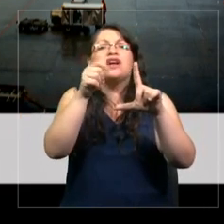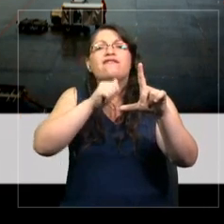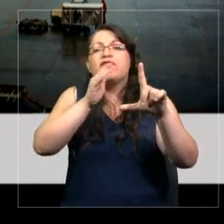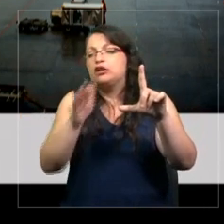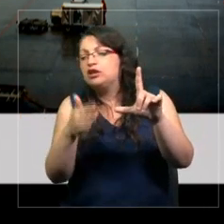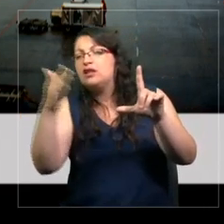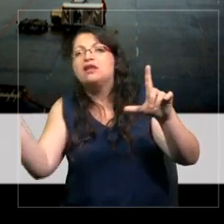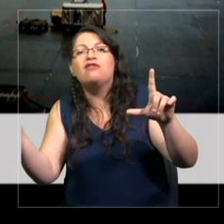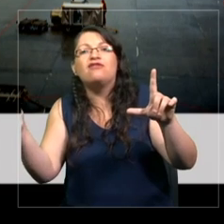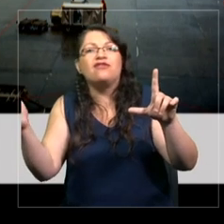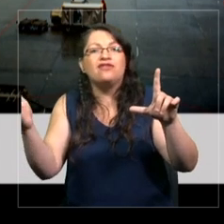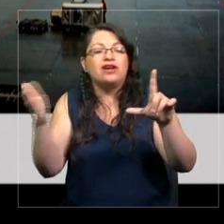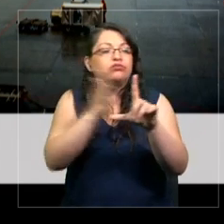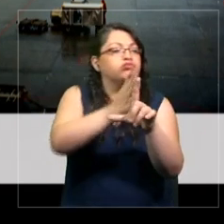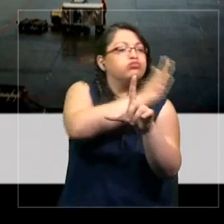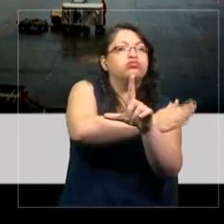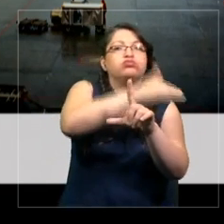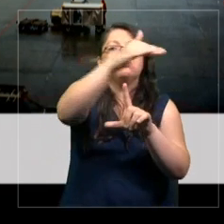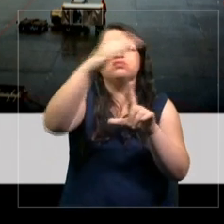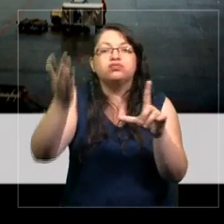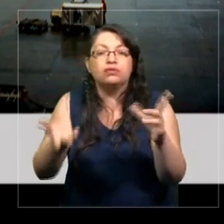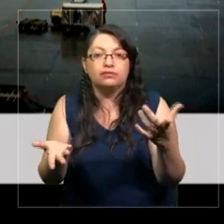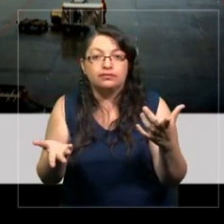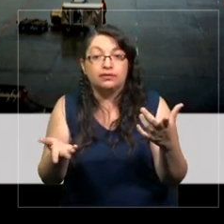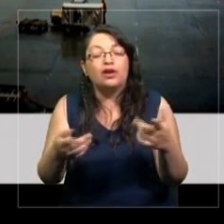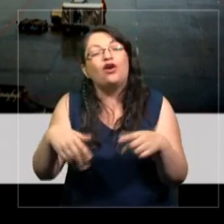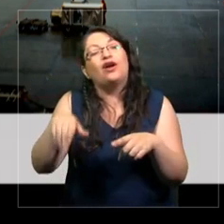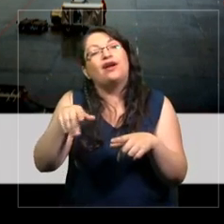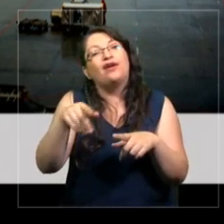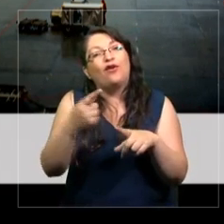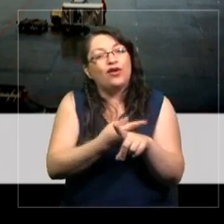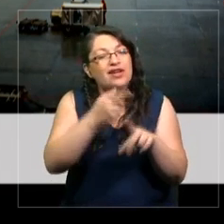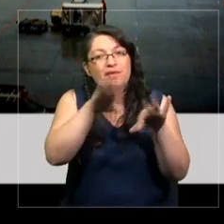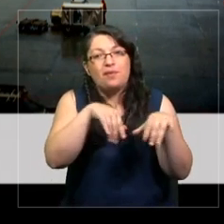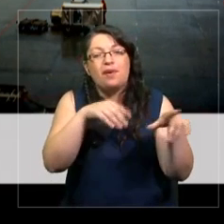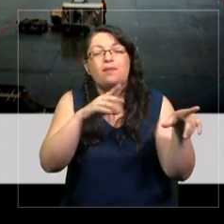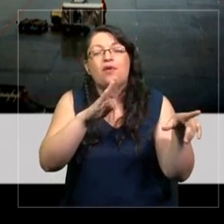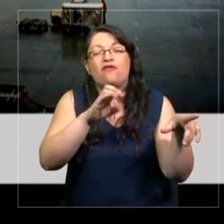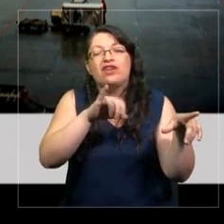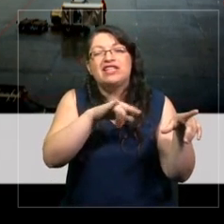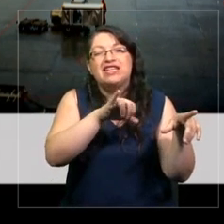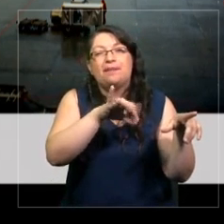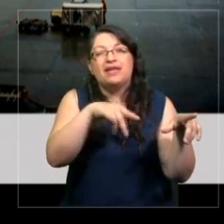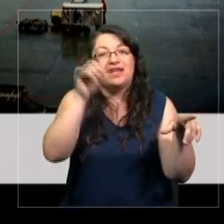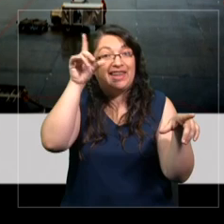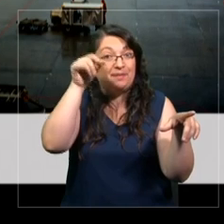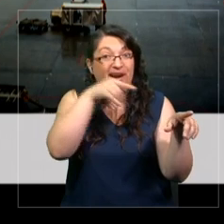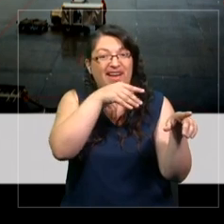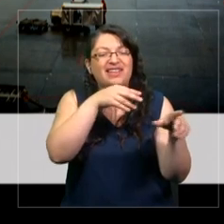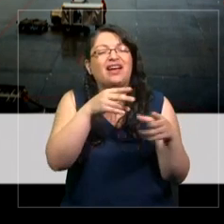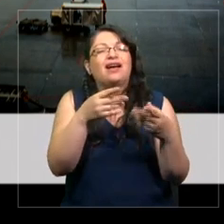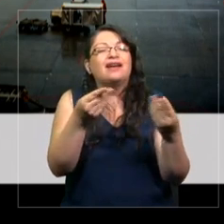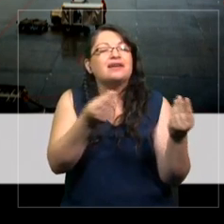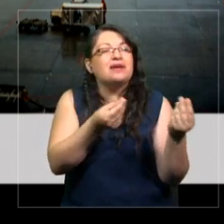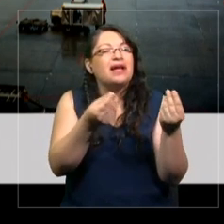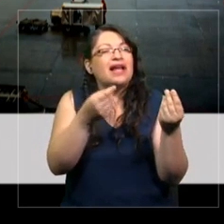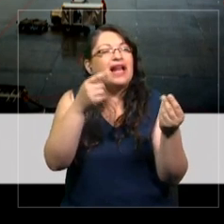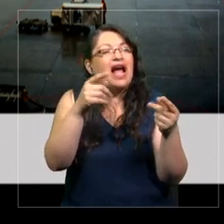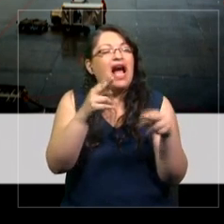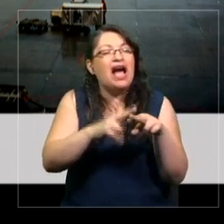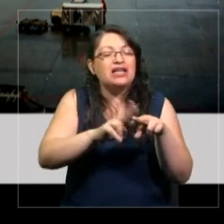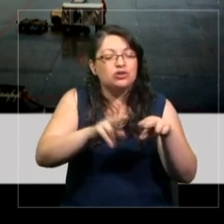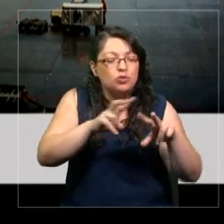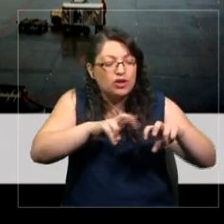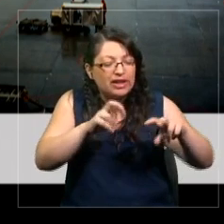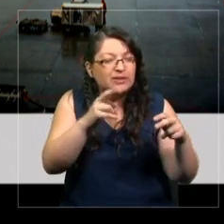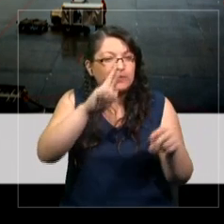lugar de conflicto. Y volvemos a Benjamin, que hace un simil bastante extraño, de alguna manera, porque dice que